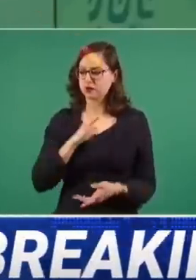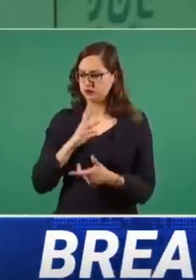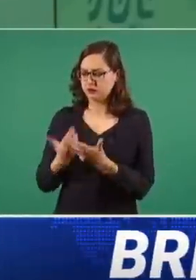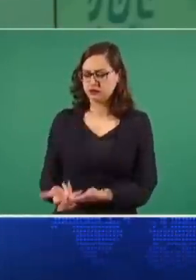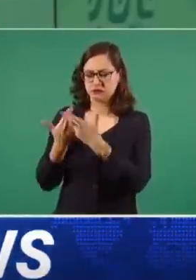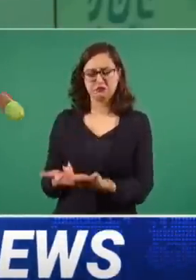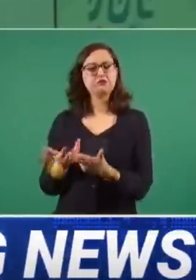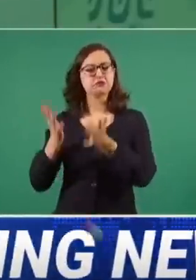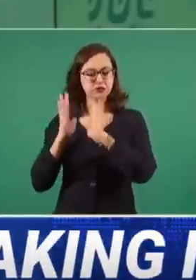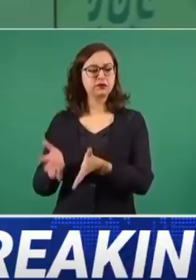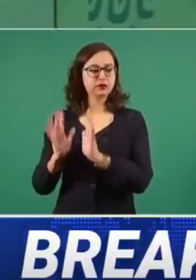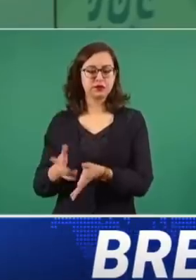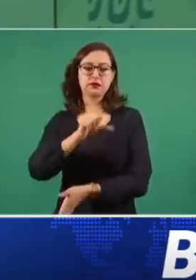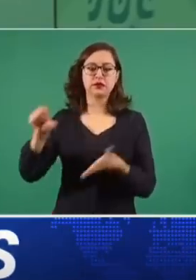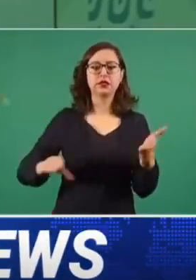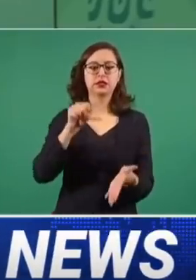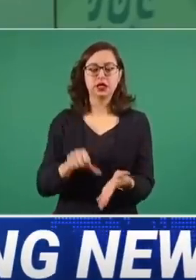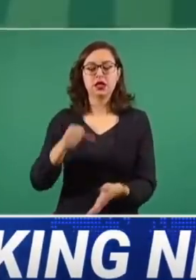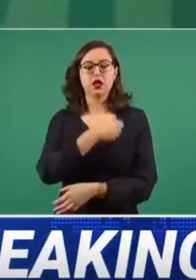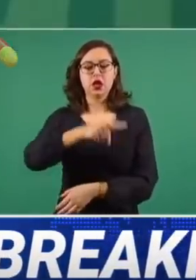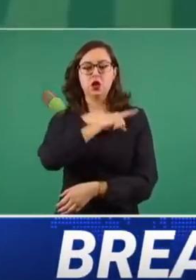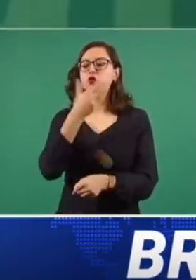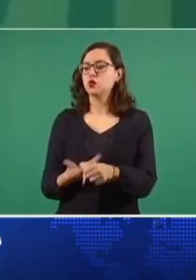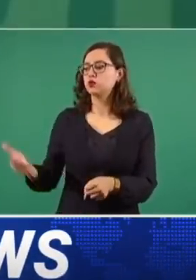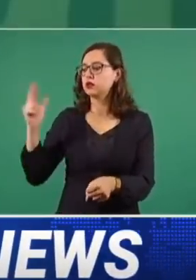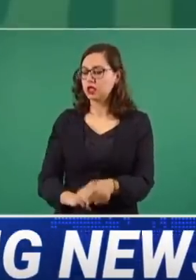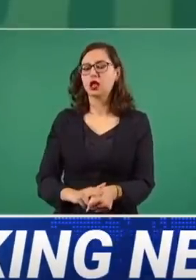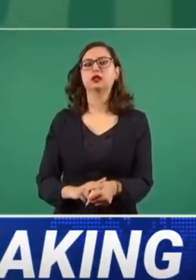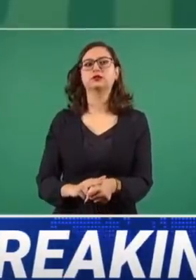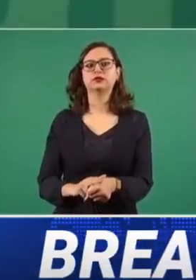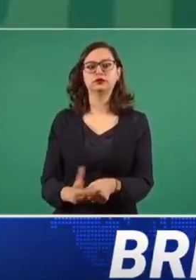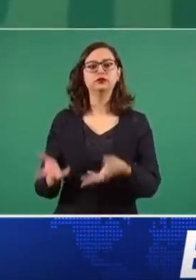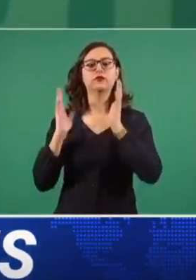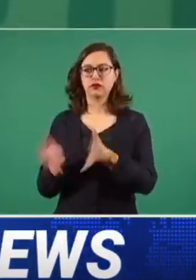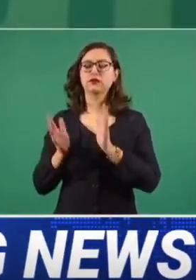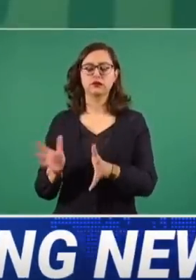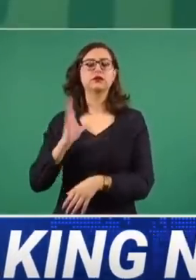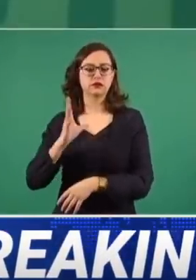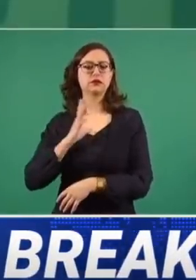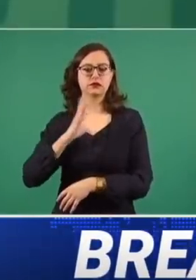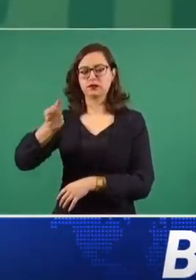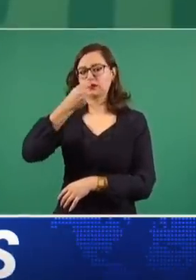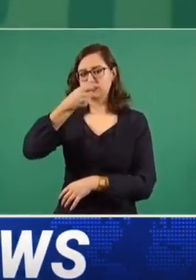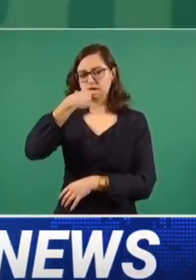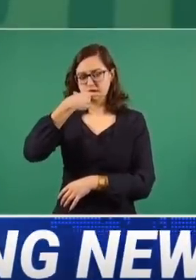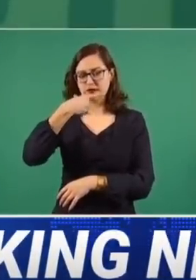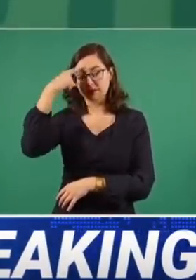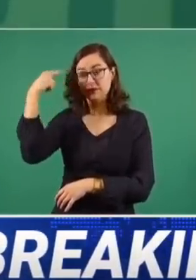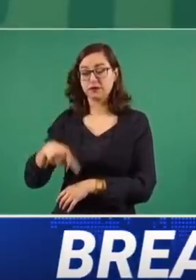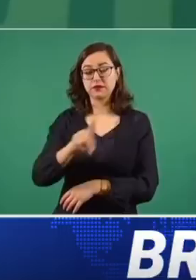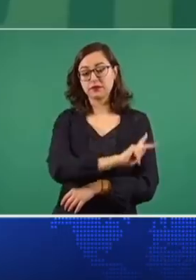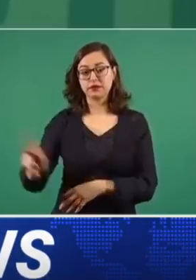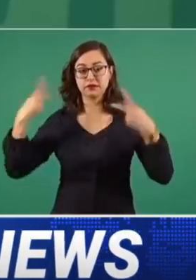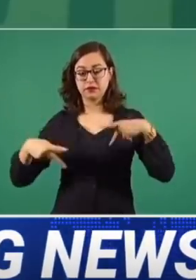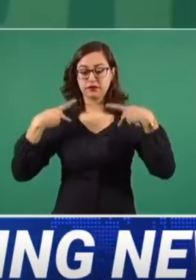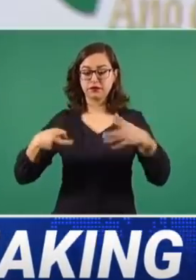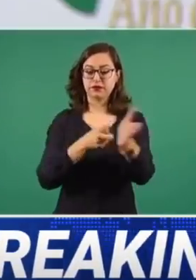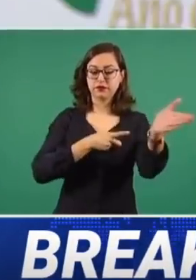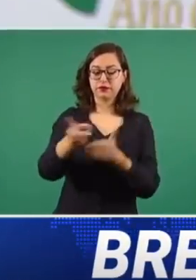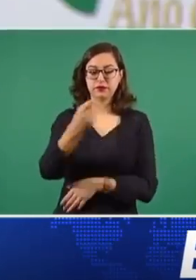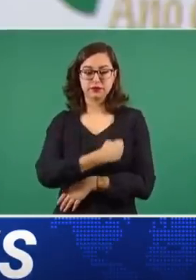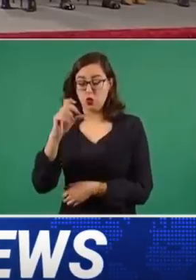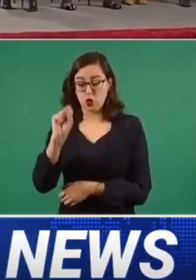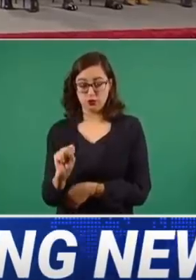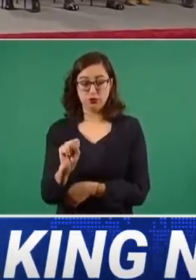medicamentos para los centros de salud, para los hospitales, para garantizar el derecho a la salud, la atención médica y los